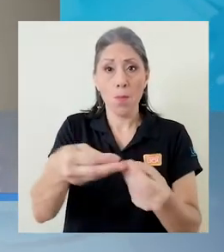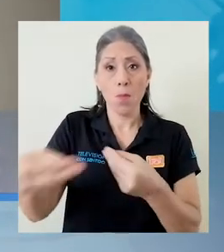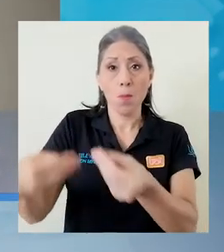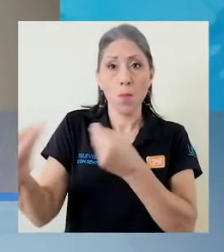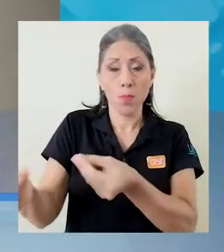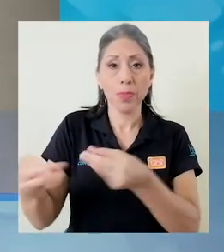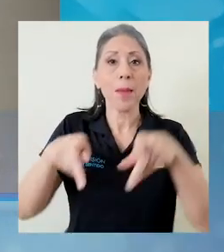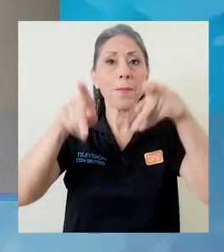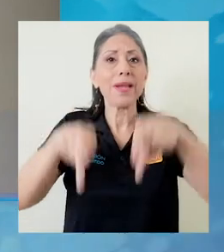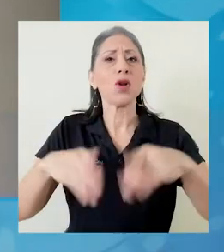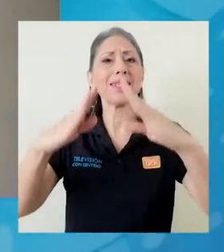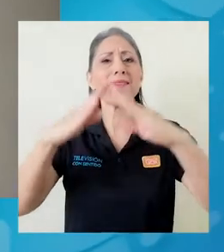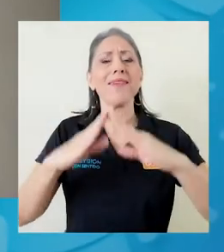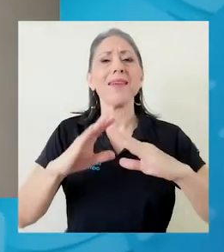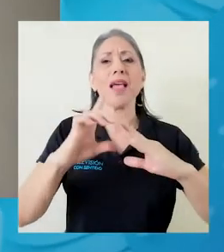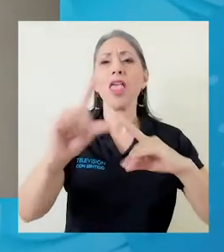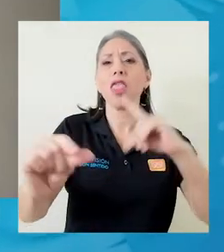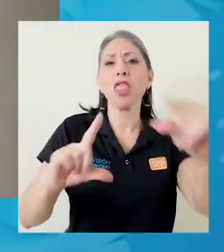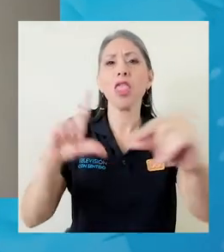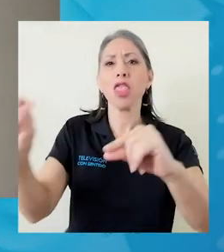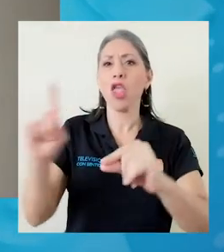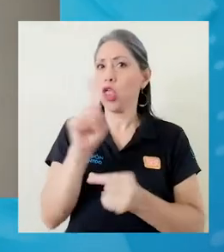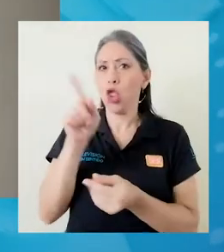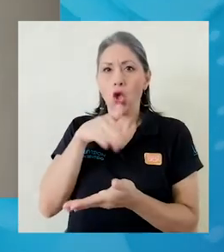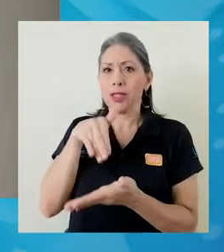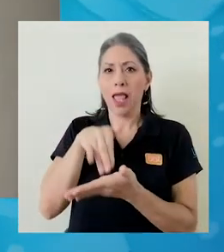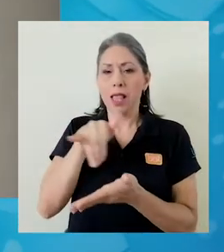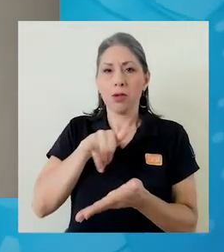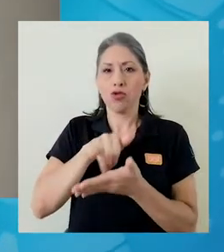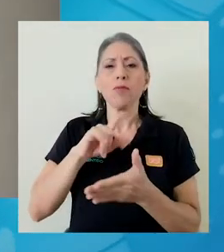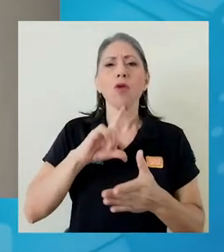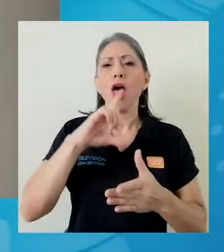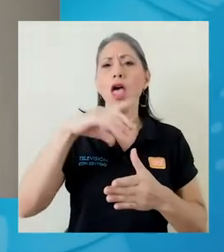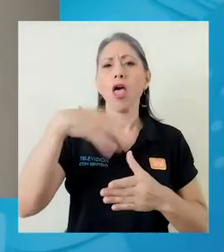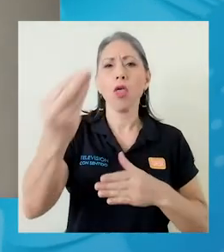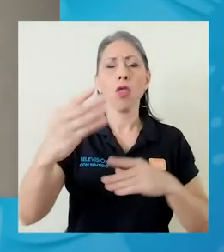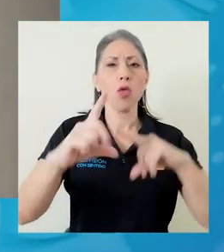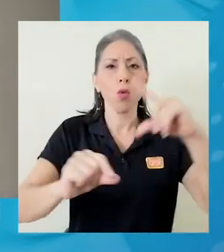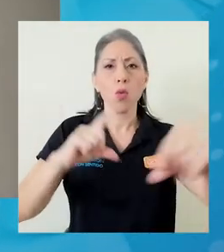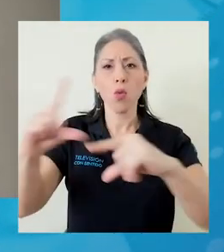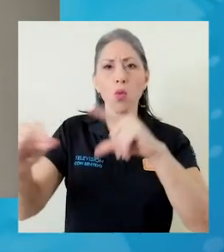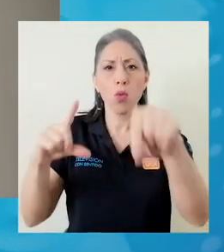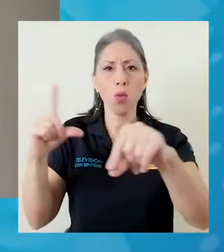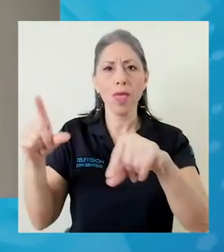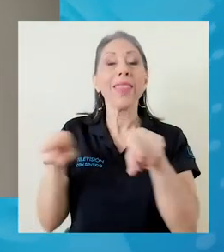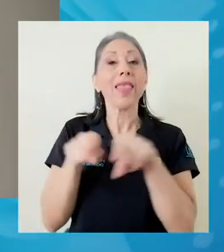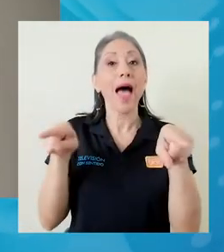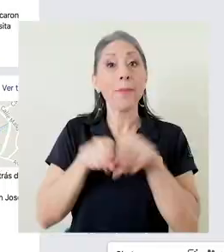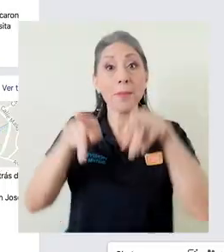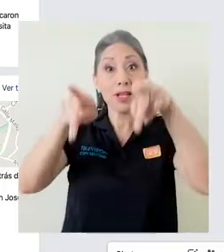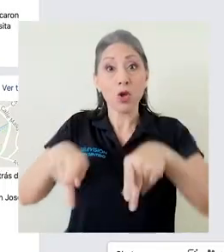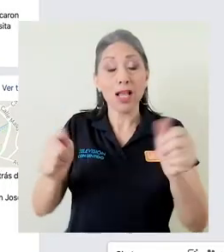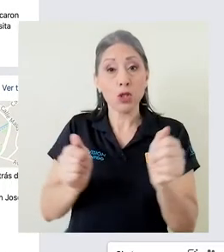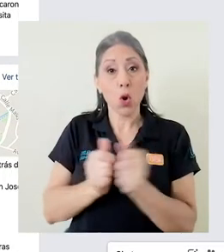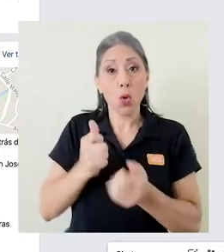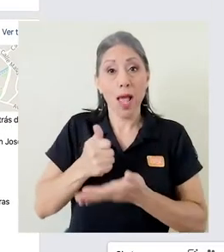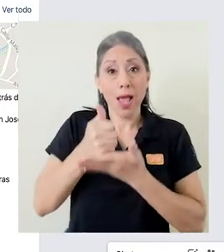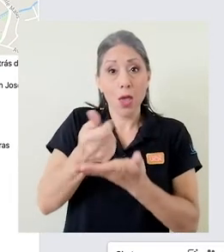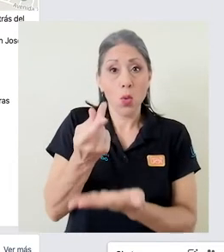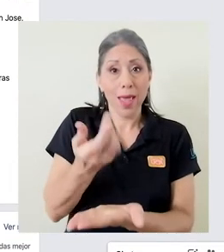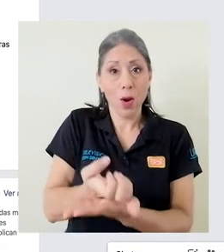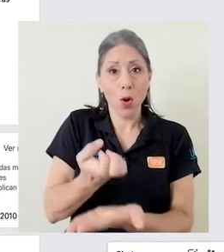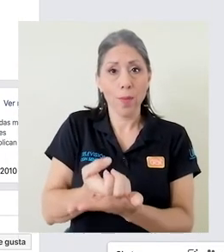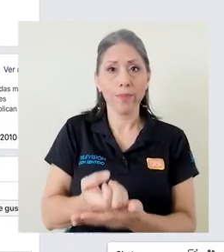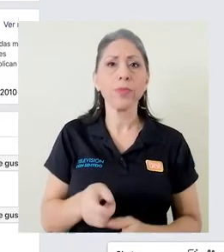metropolitana, los que son de zonas rurales y también los que en este momento están recibiendo becas socioeconómicas. Si usted